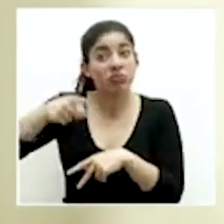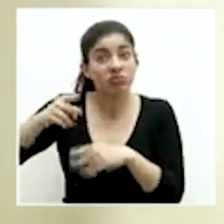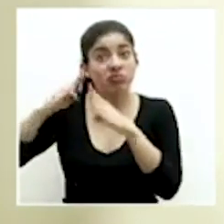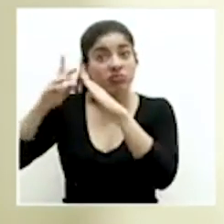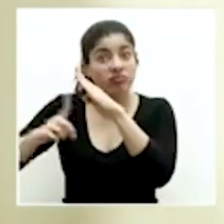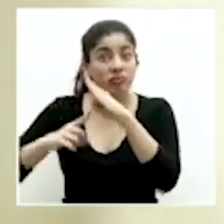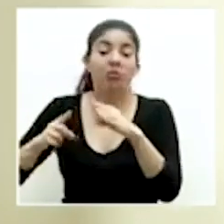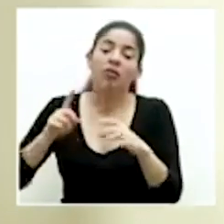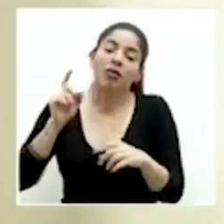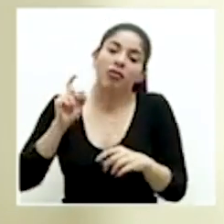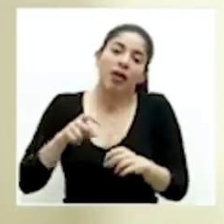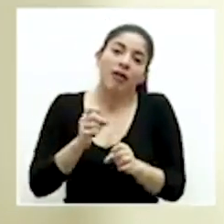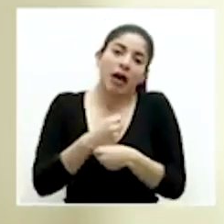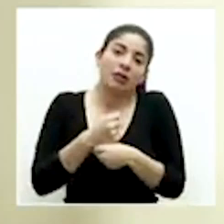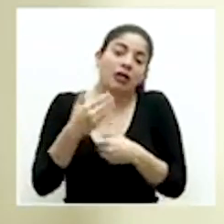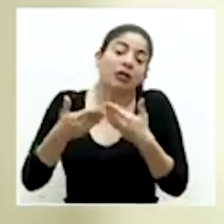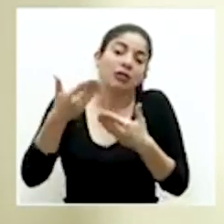hacer